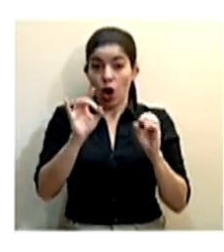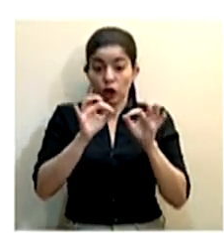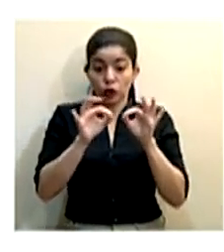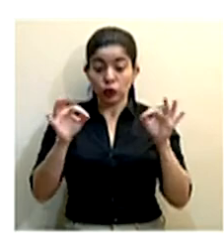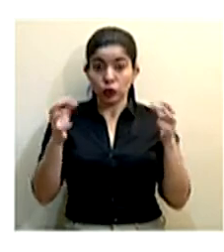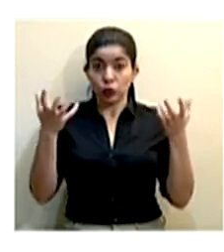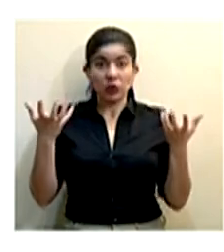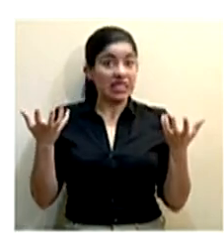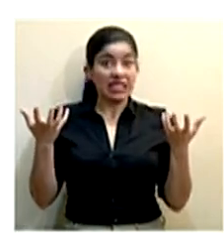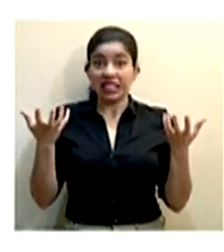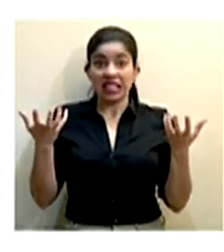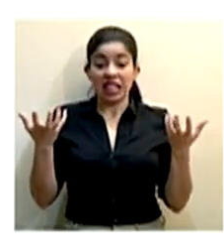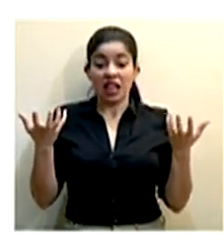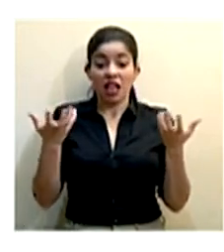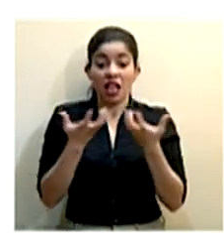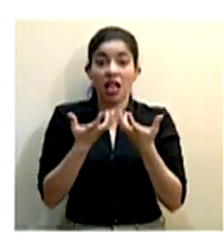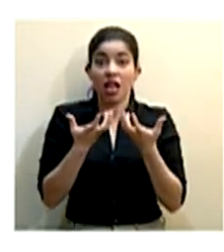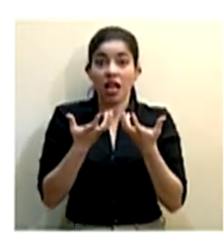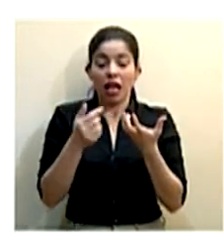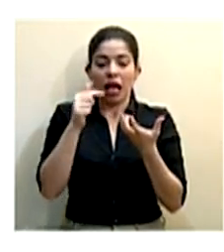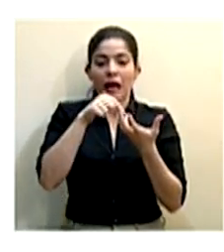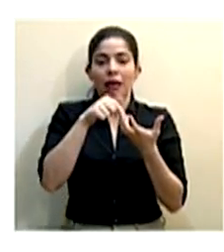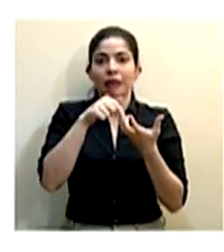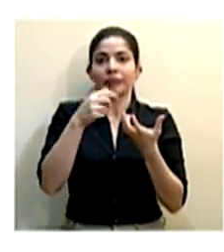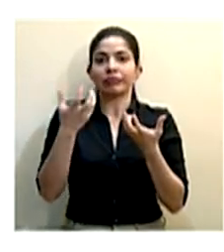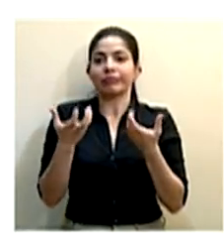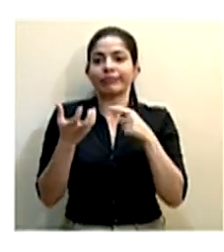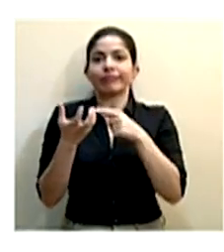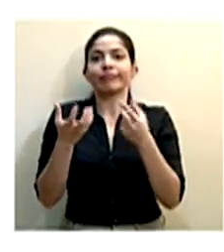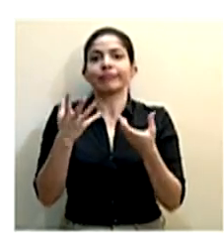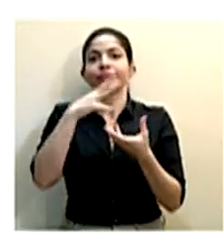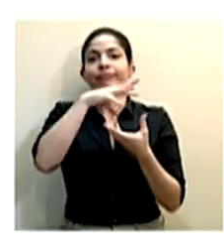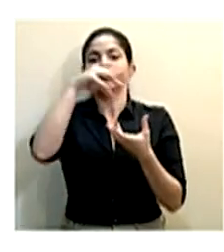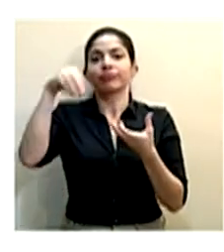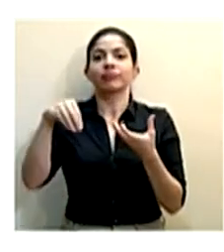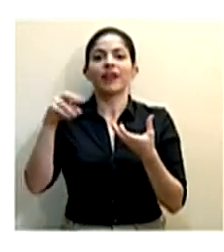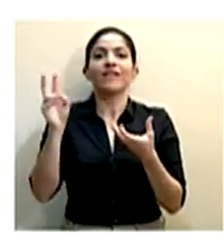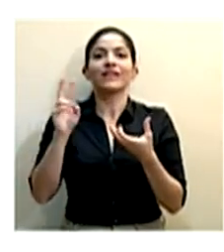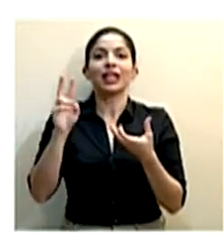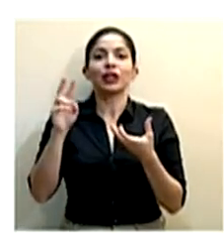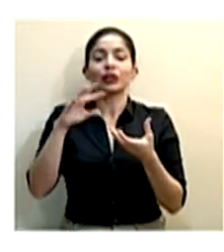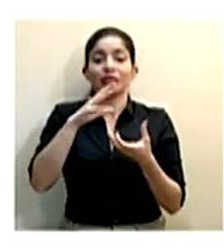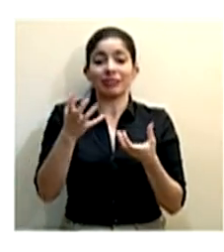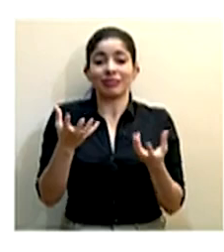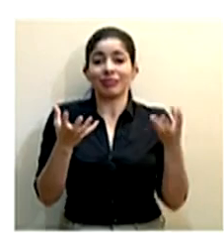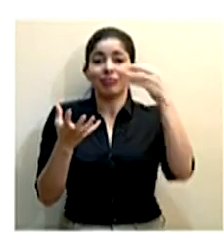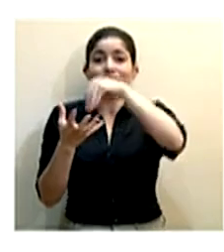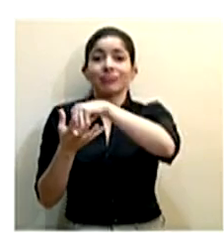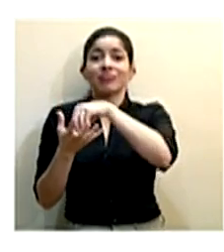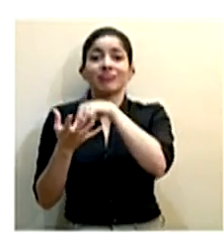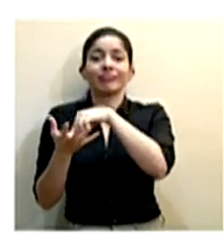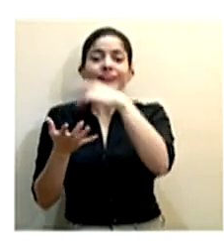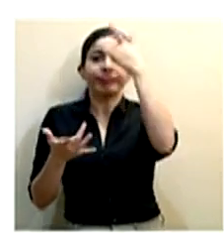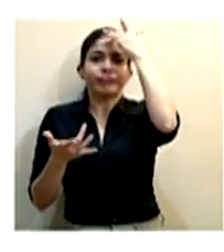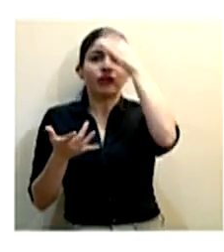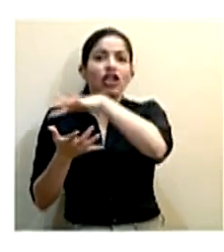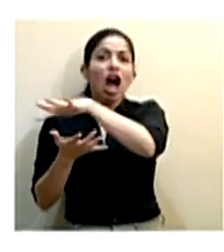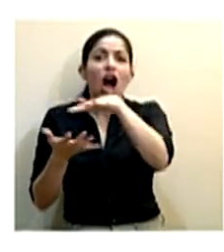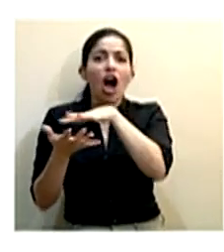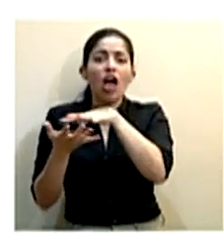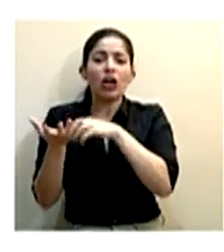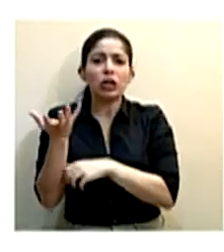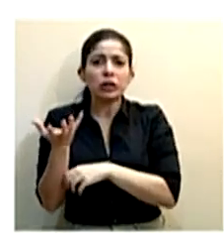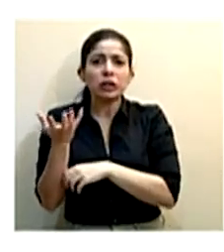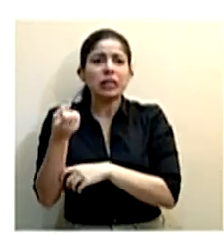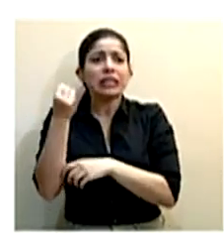entre burbujas, lo que ocurre es que la burbuja 2 se lleva el virus y al final toda esa burbuja se infecta. Entonces imagínense si